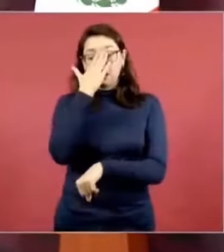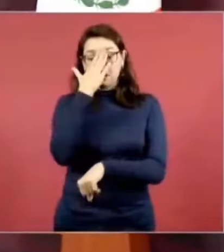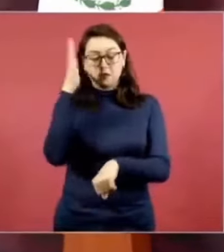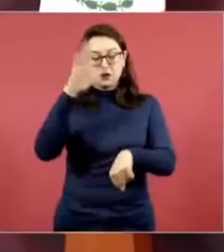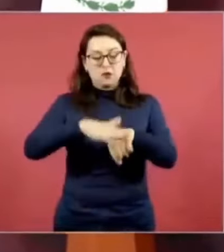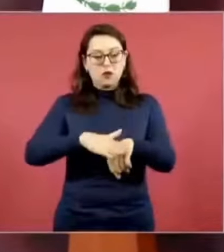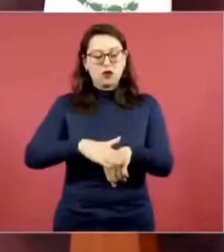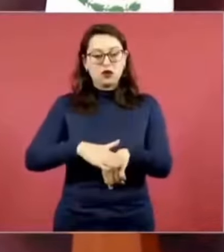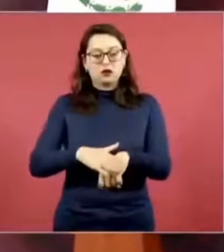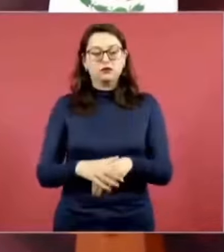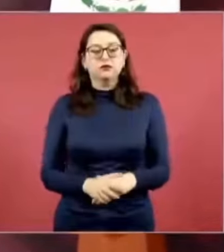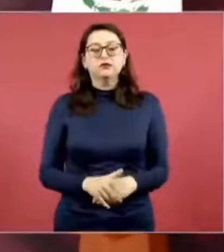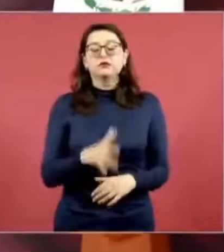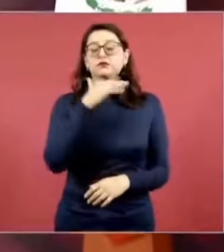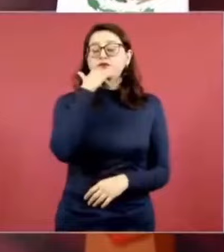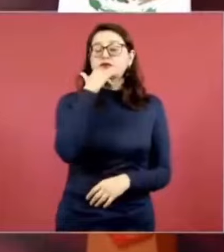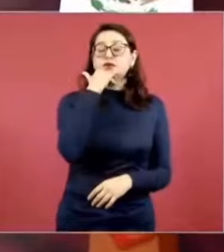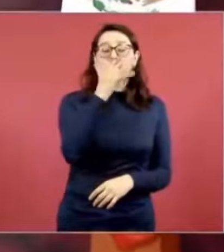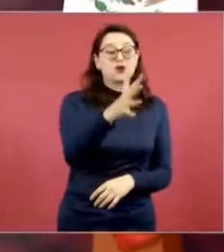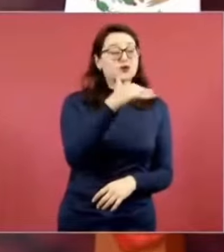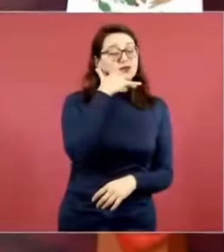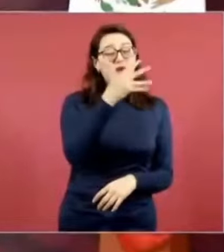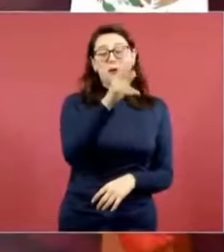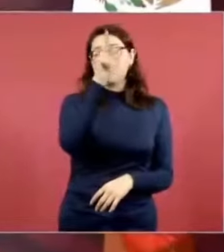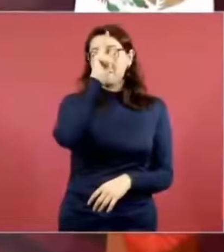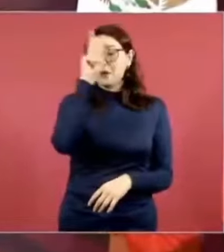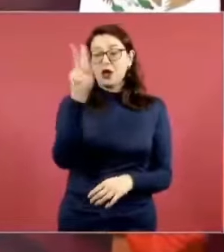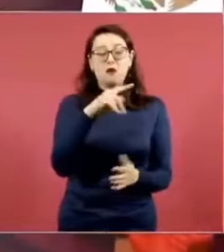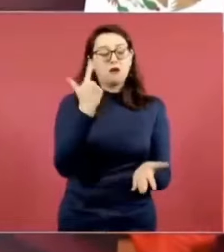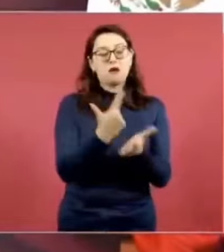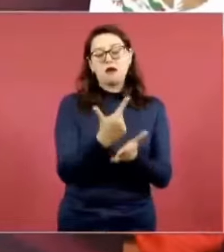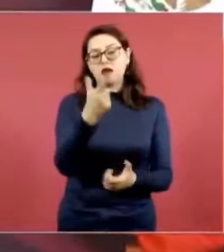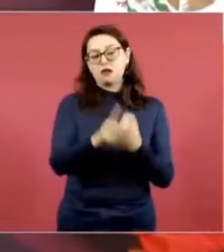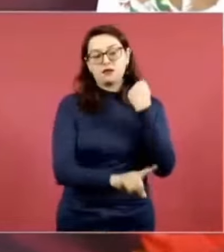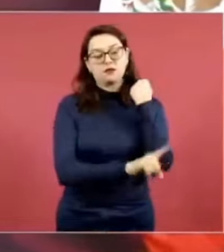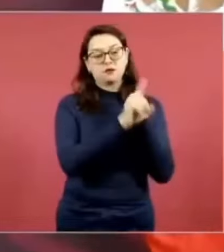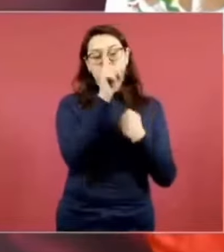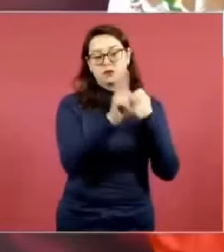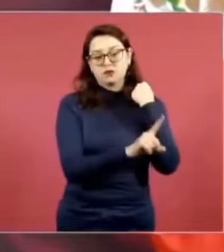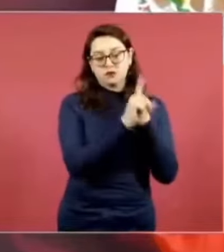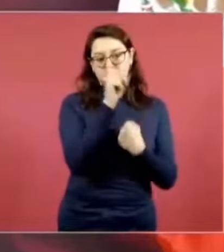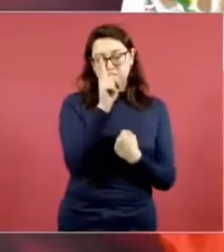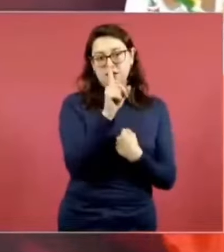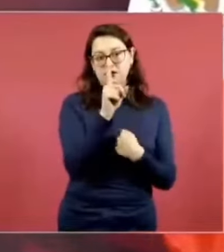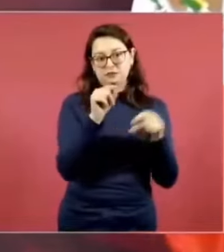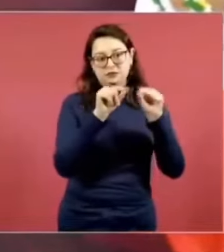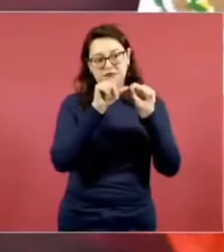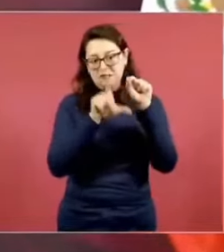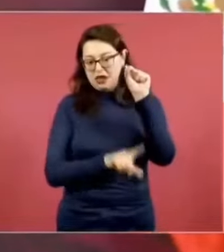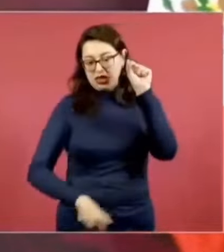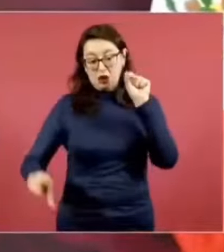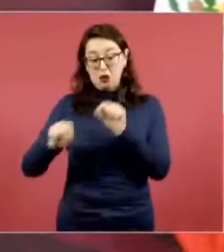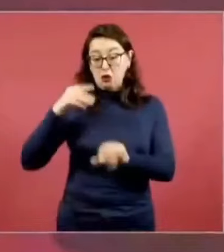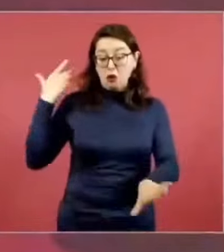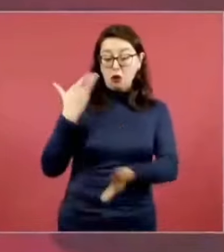la corrupción es lo peor el principal problema de México